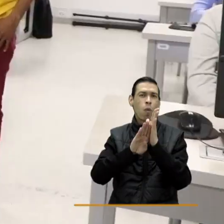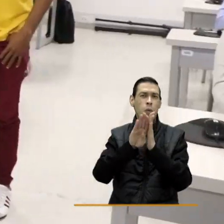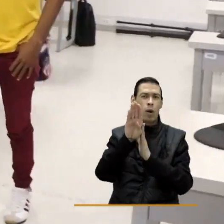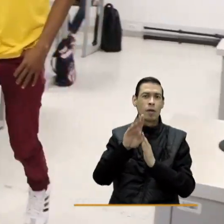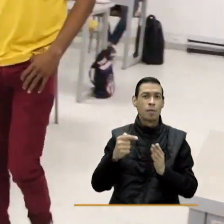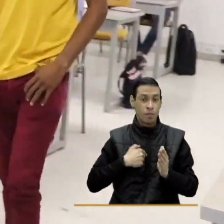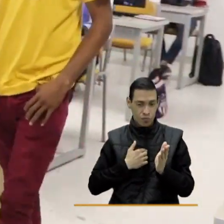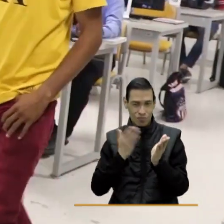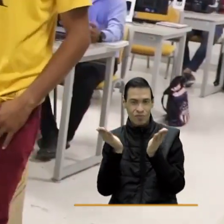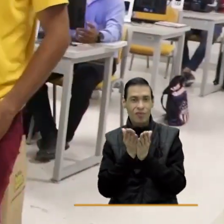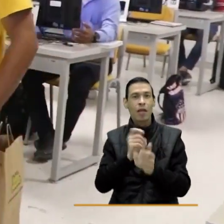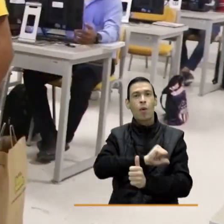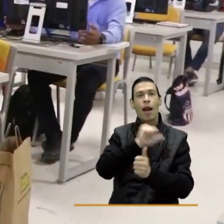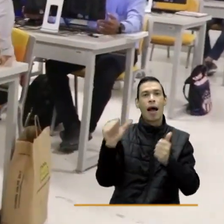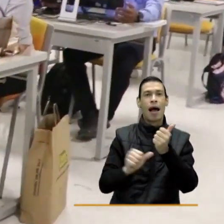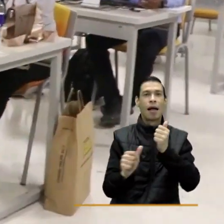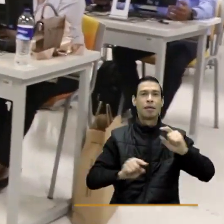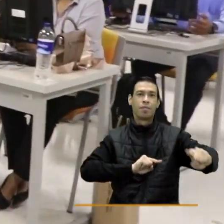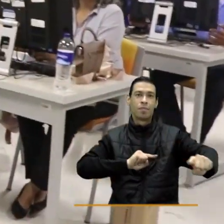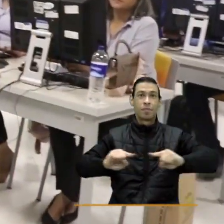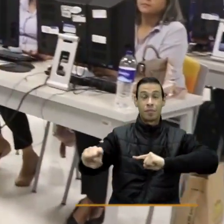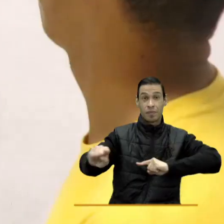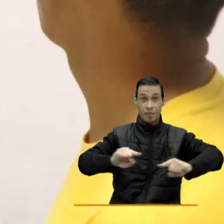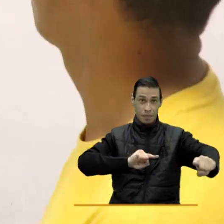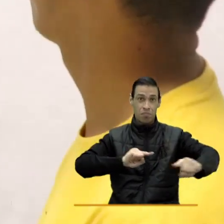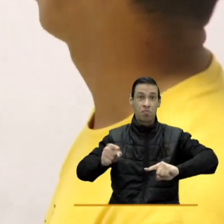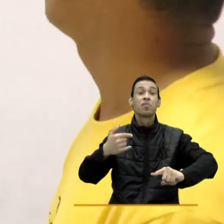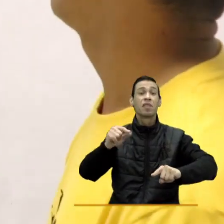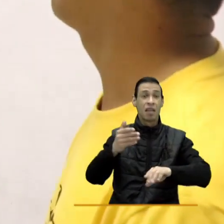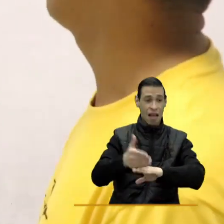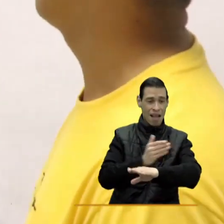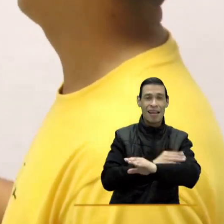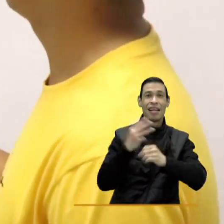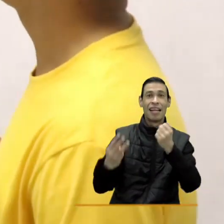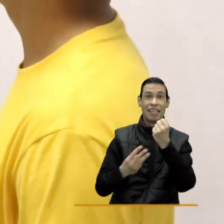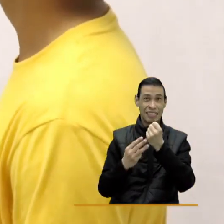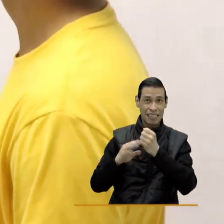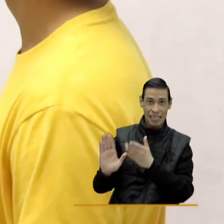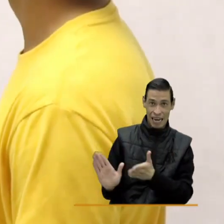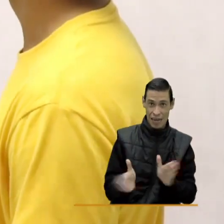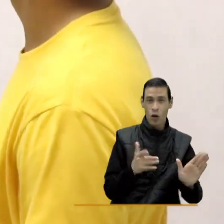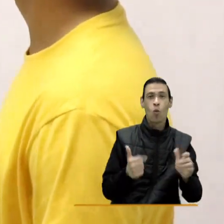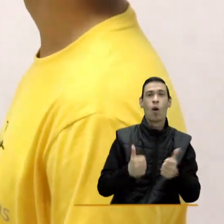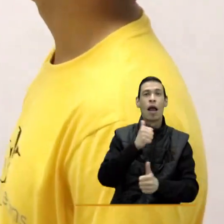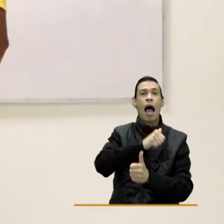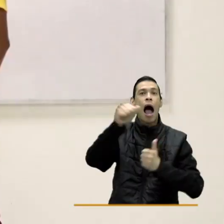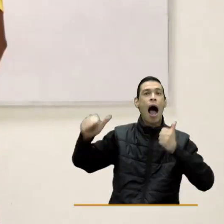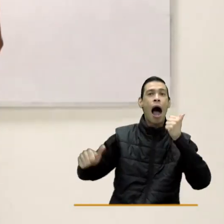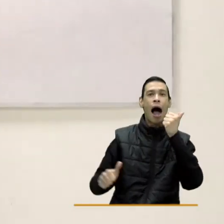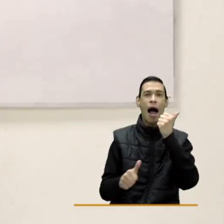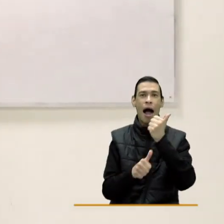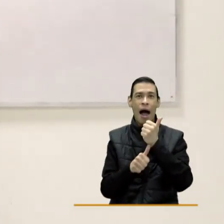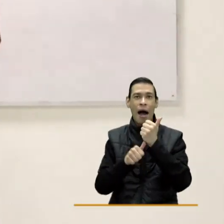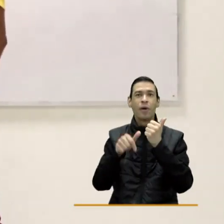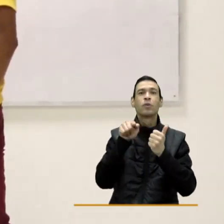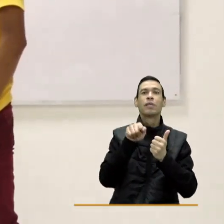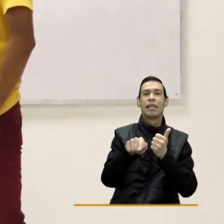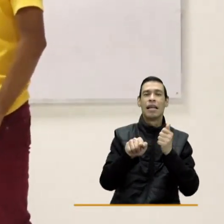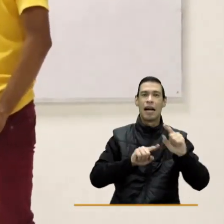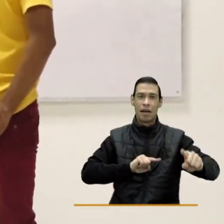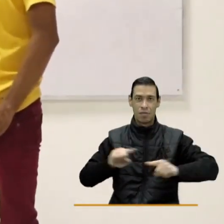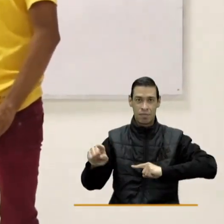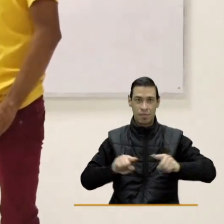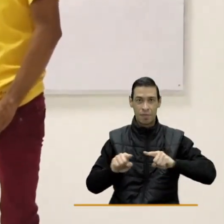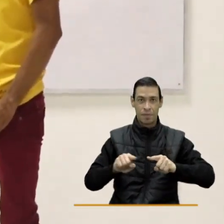la vida. Yo estoy estudiando asistencia administrativa. Ya hice un curso en el Sena en el campo de auxiliar administrativo. Me ha